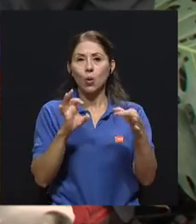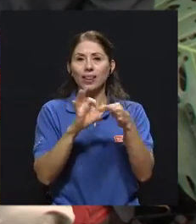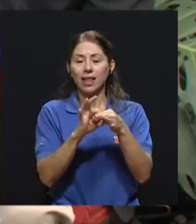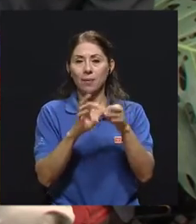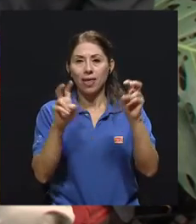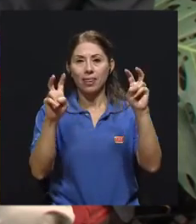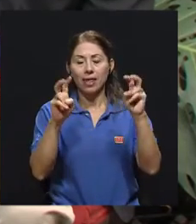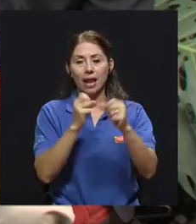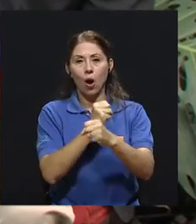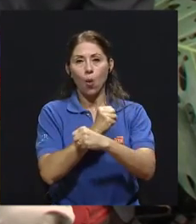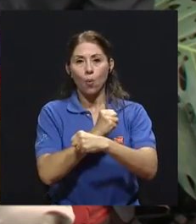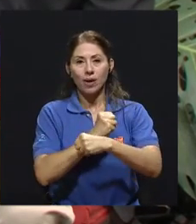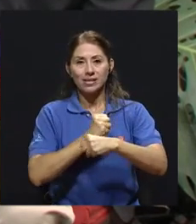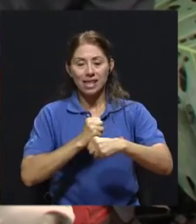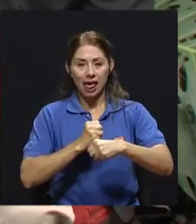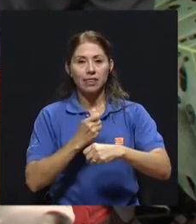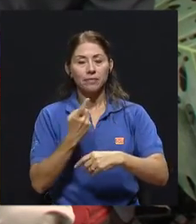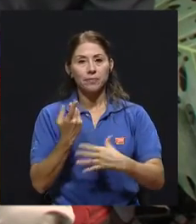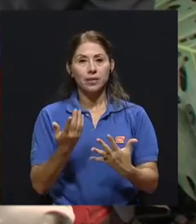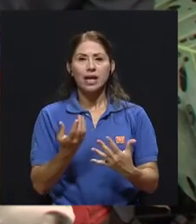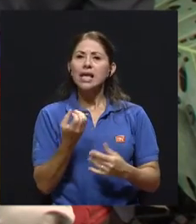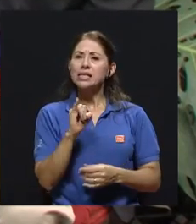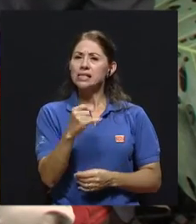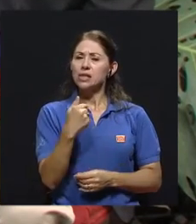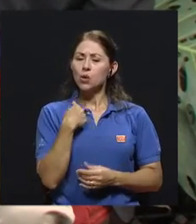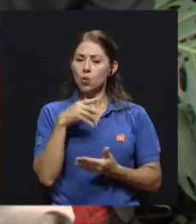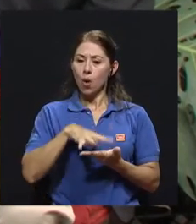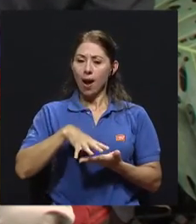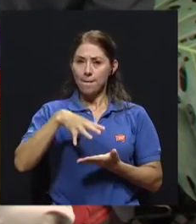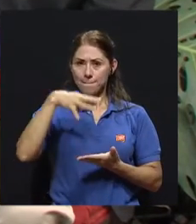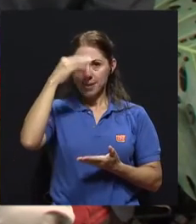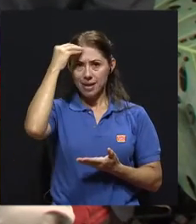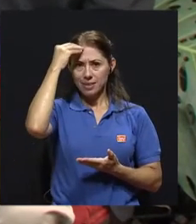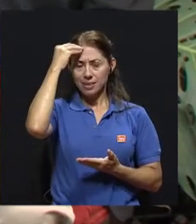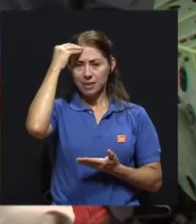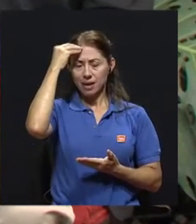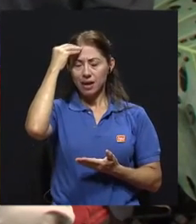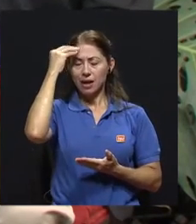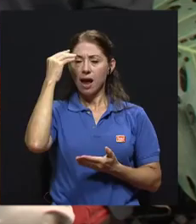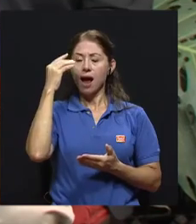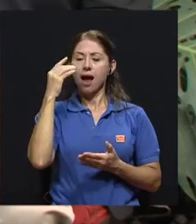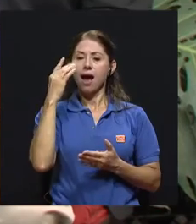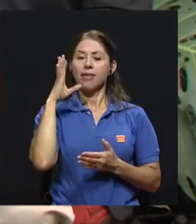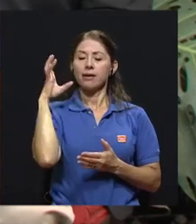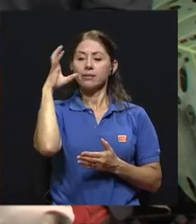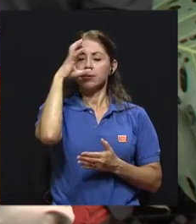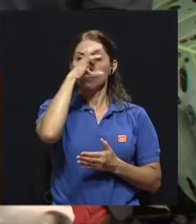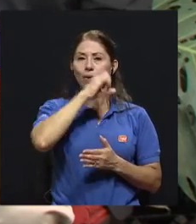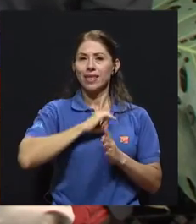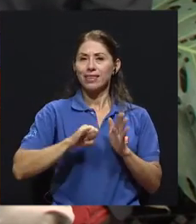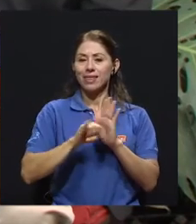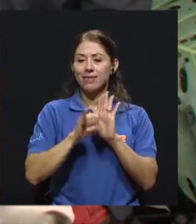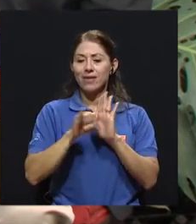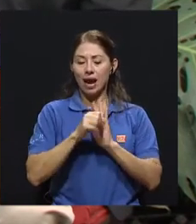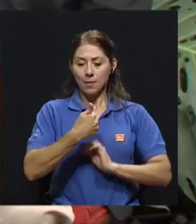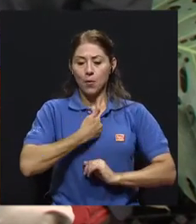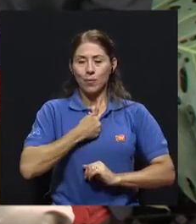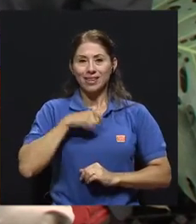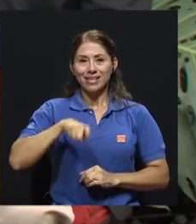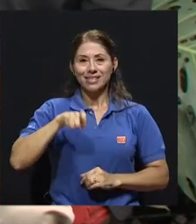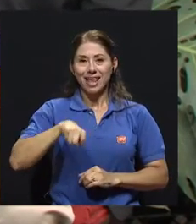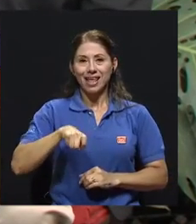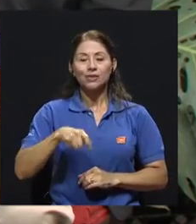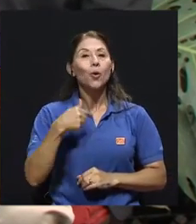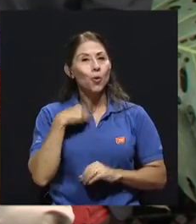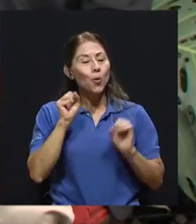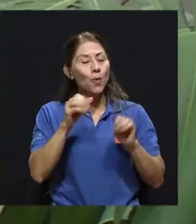es, si uno aprende a identificar sus propias necesidades, uno puede comenzar a detectar los umbrales, por ejemplo, del hambre